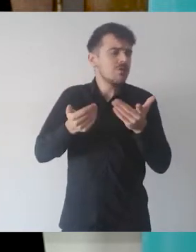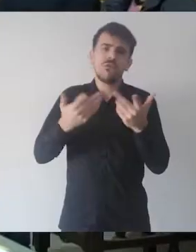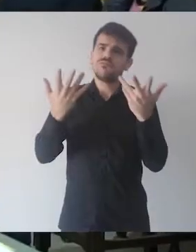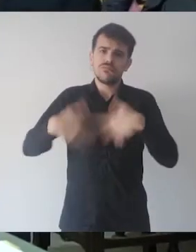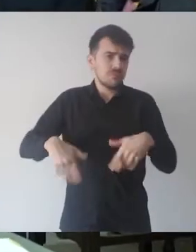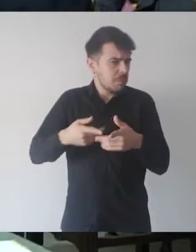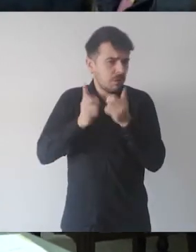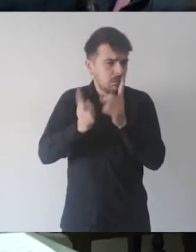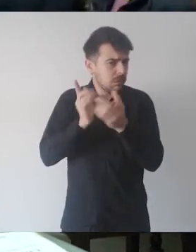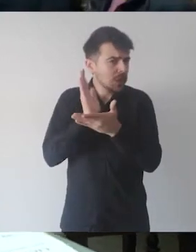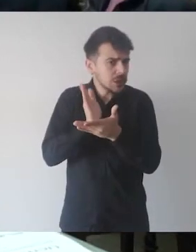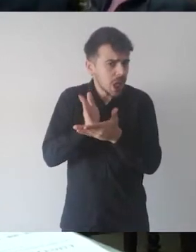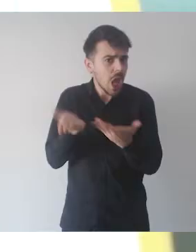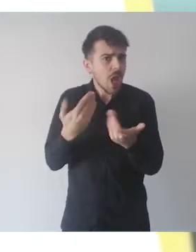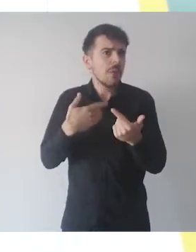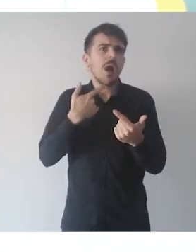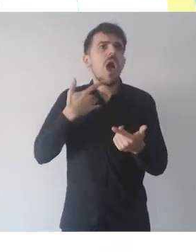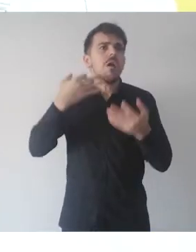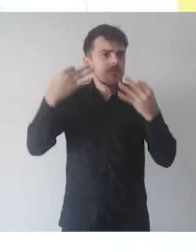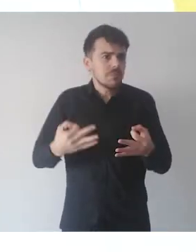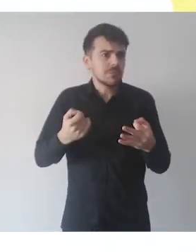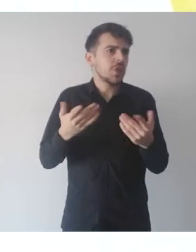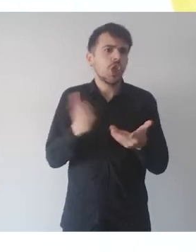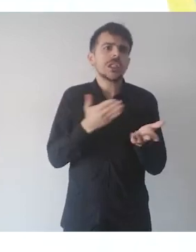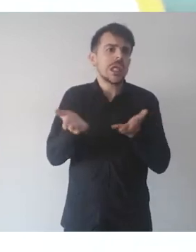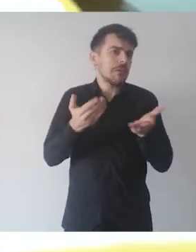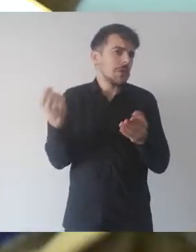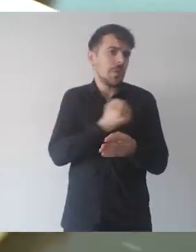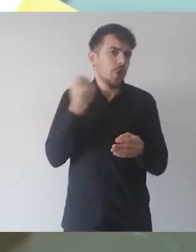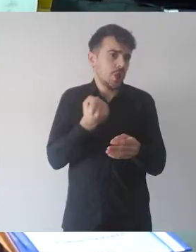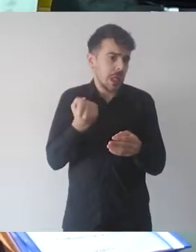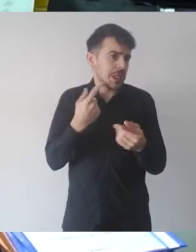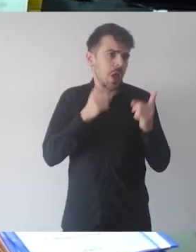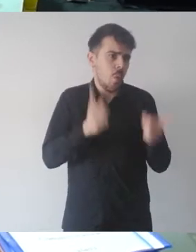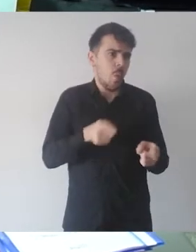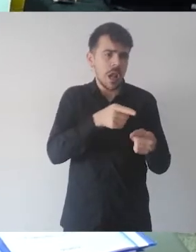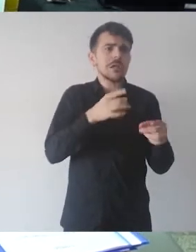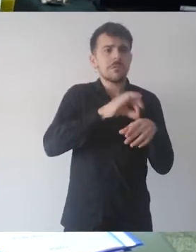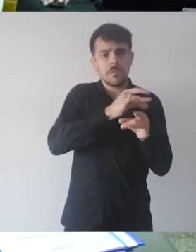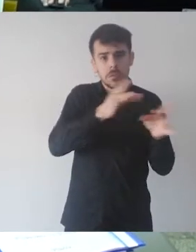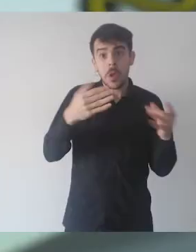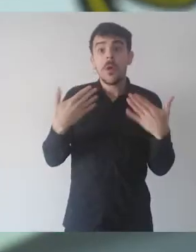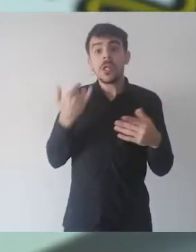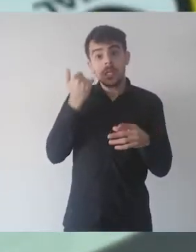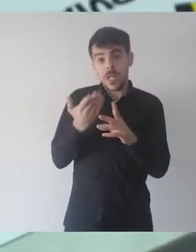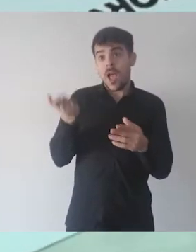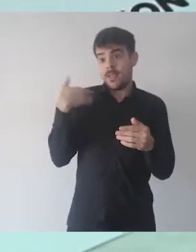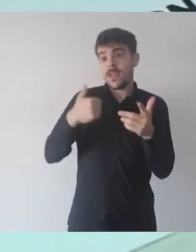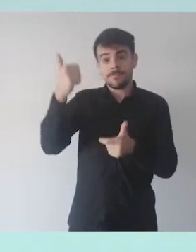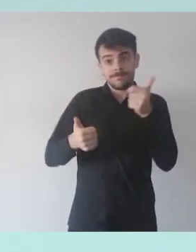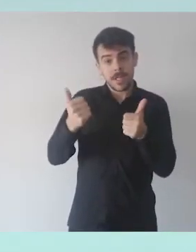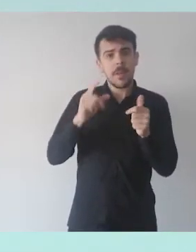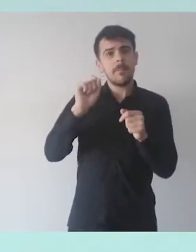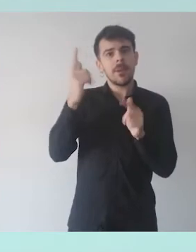pandemia. Es así que en la semana se licitó la primera etapa del mejoramiento de Avenida Ramírez, que